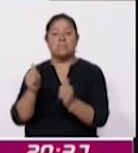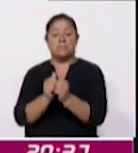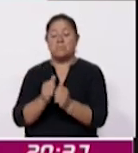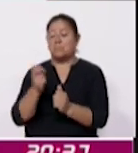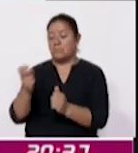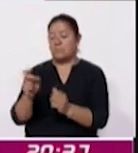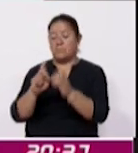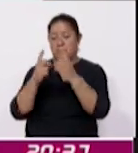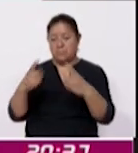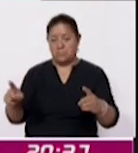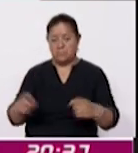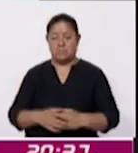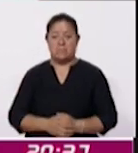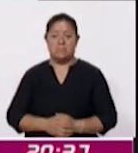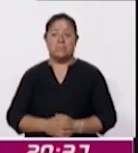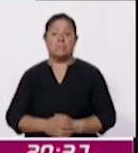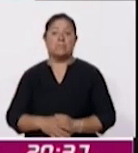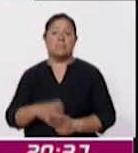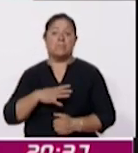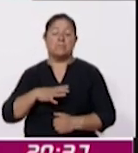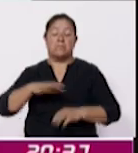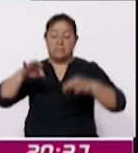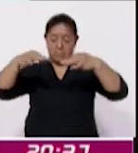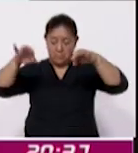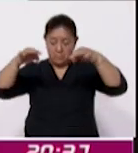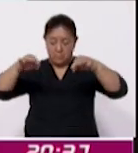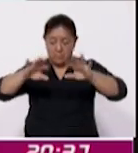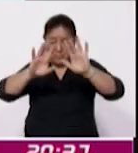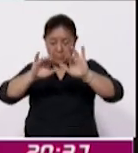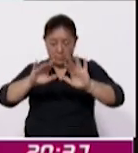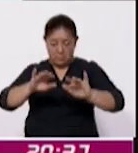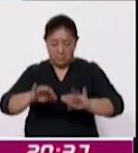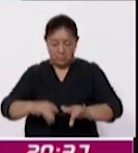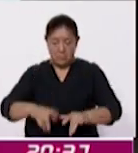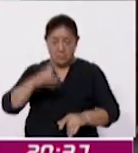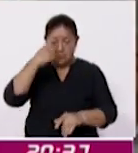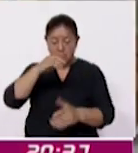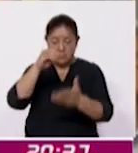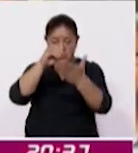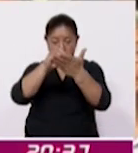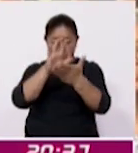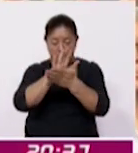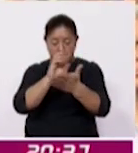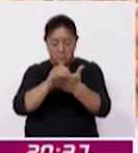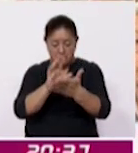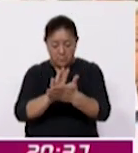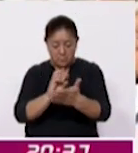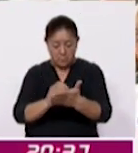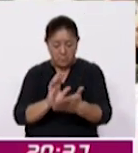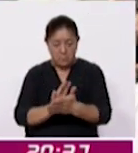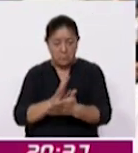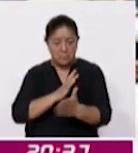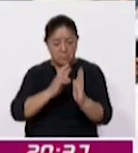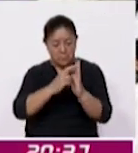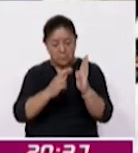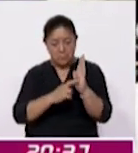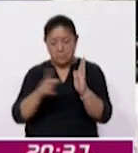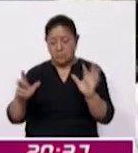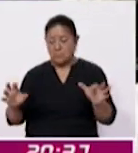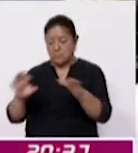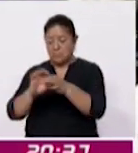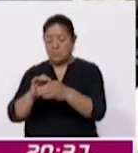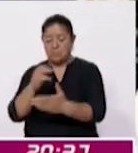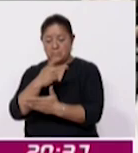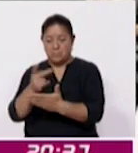desarrollo una hoja de ruta para la implementación de todas estas medidas en la colaboración con el programa de